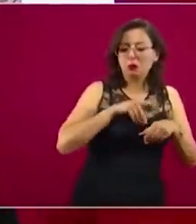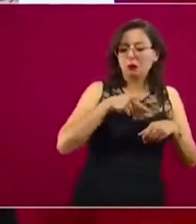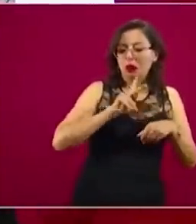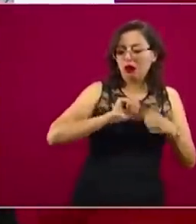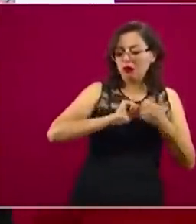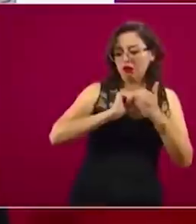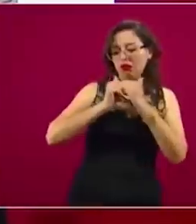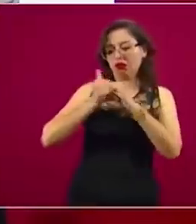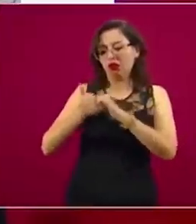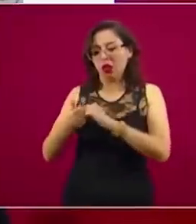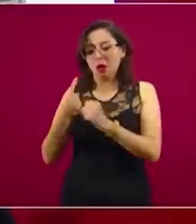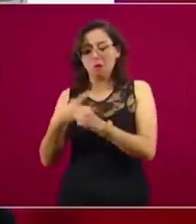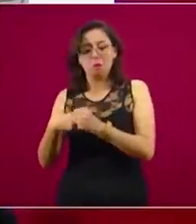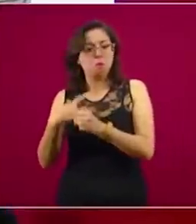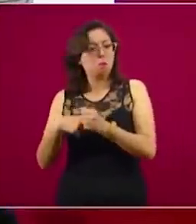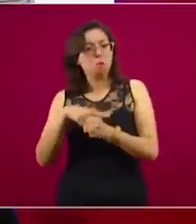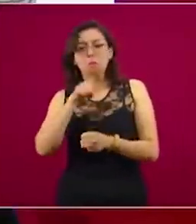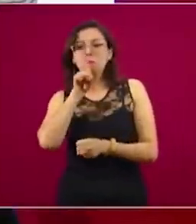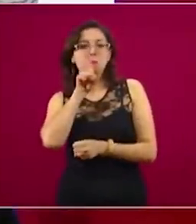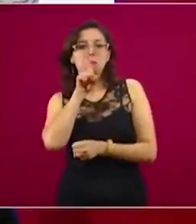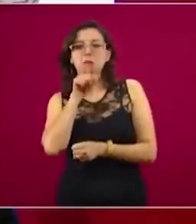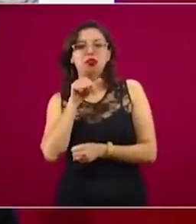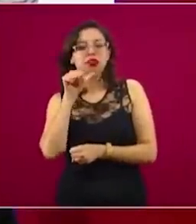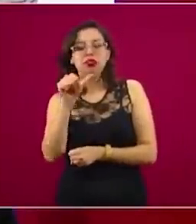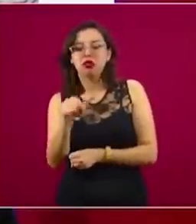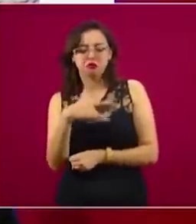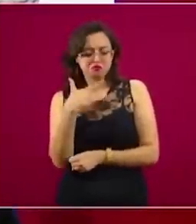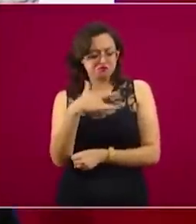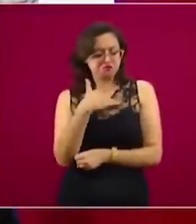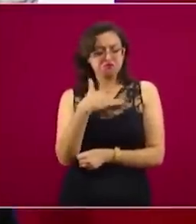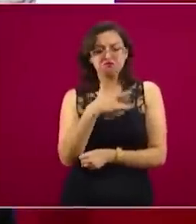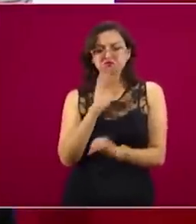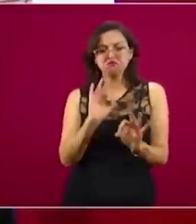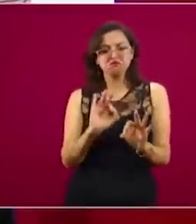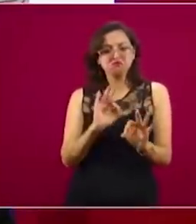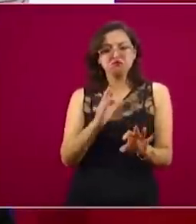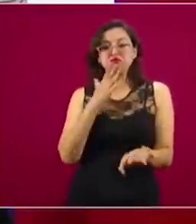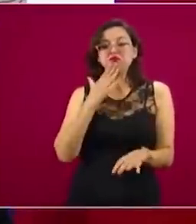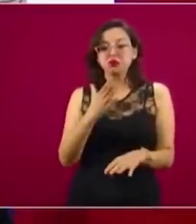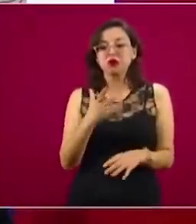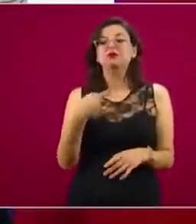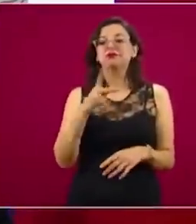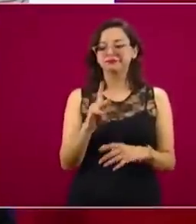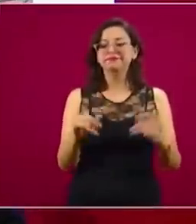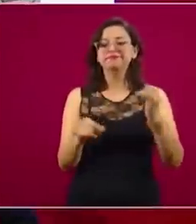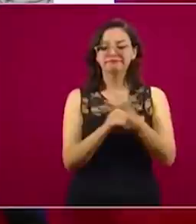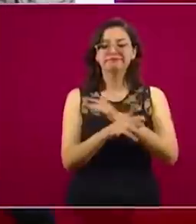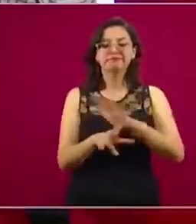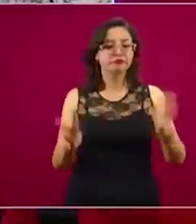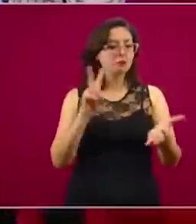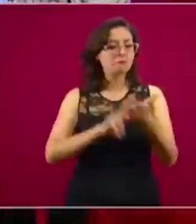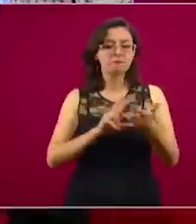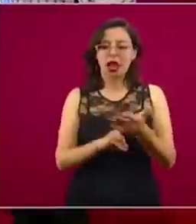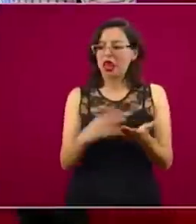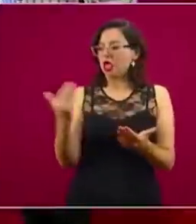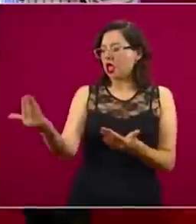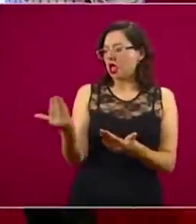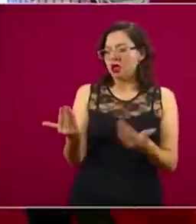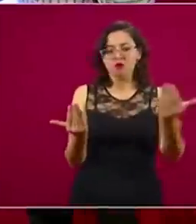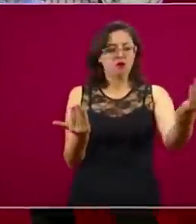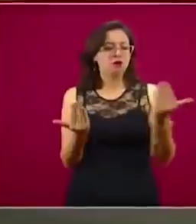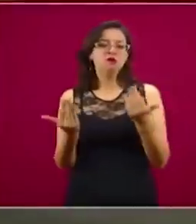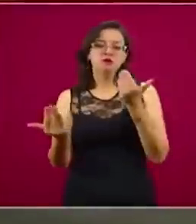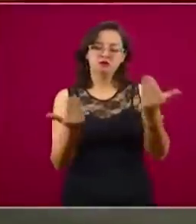no se combina con aquella porque son señales diferentes, pero nos da información muy valiosa de lo que está ocurriendo